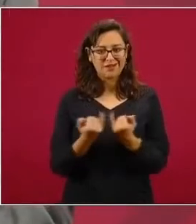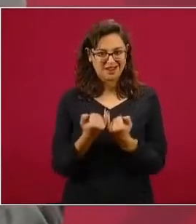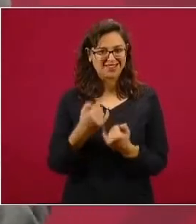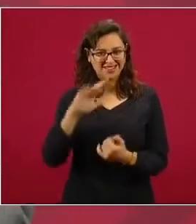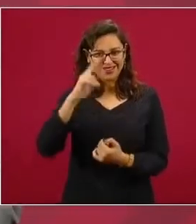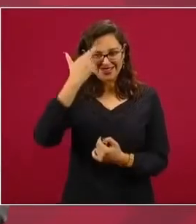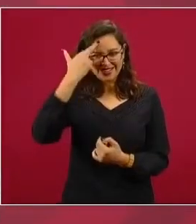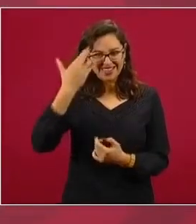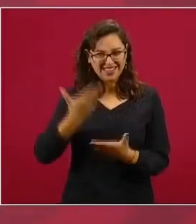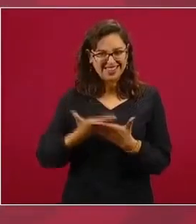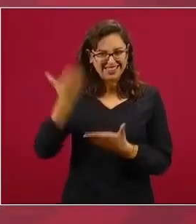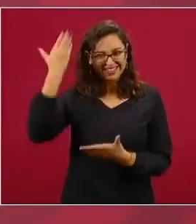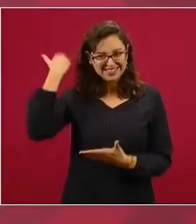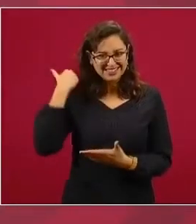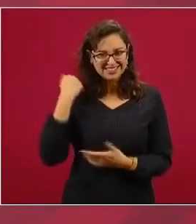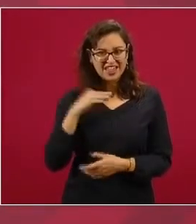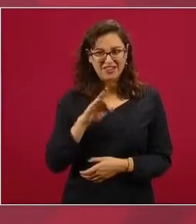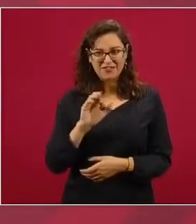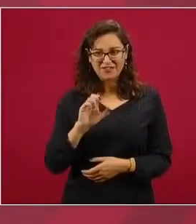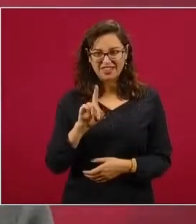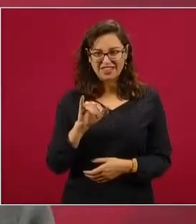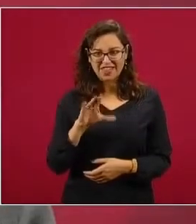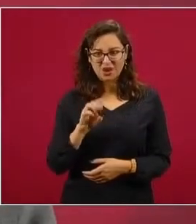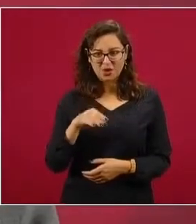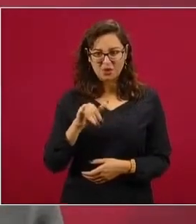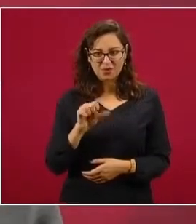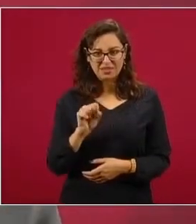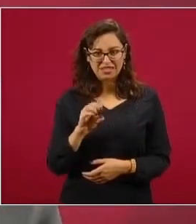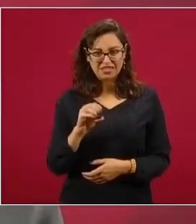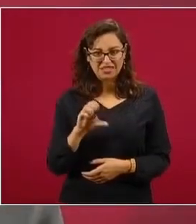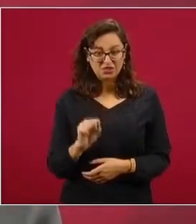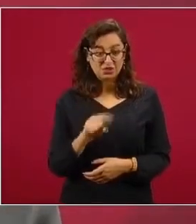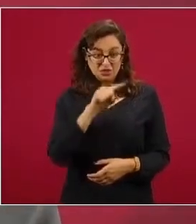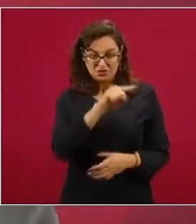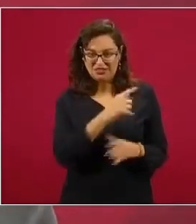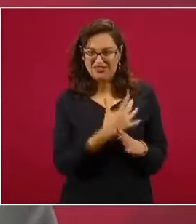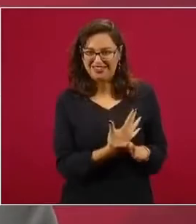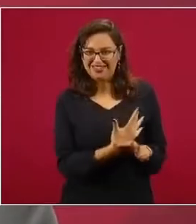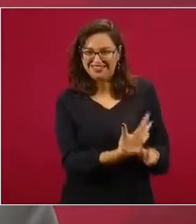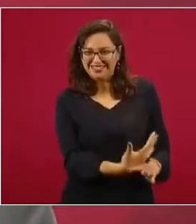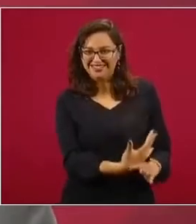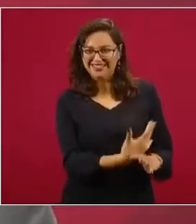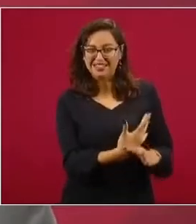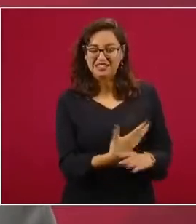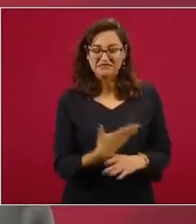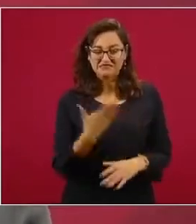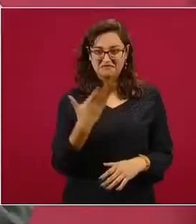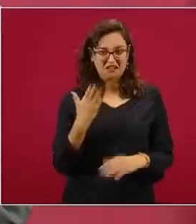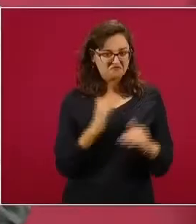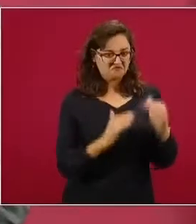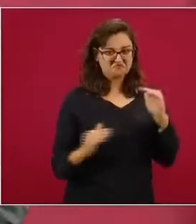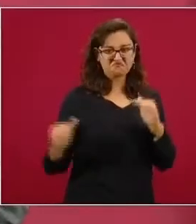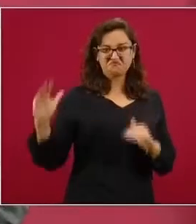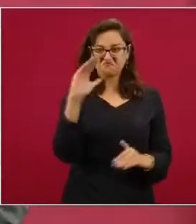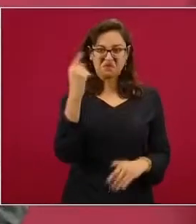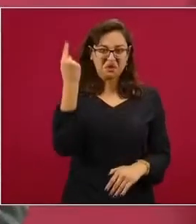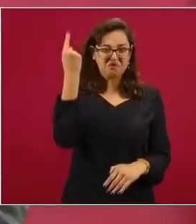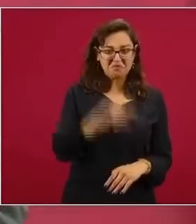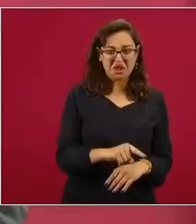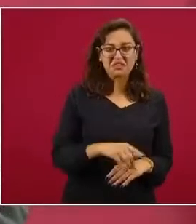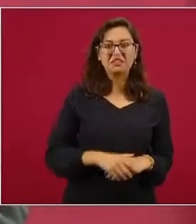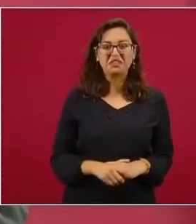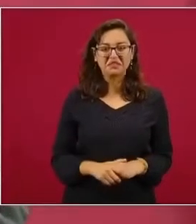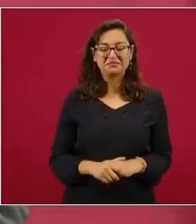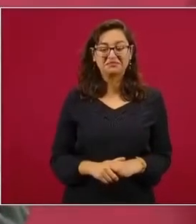por instrucciones de arriba, sí,